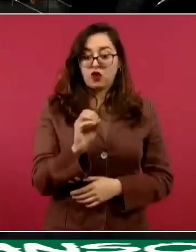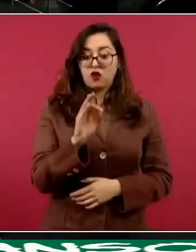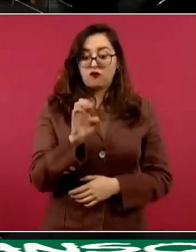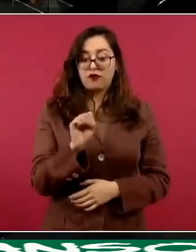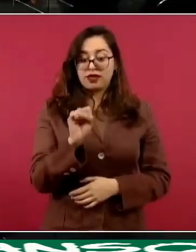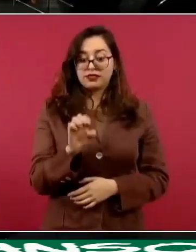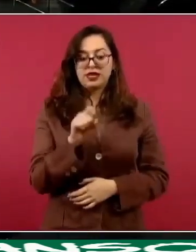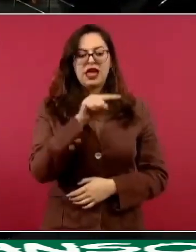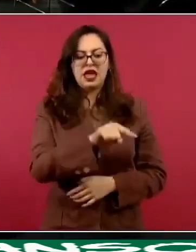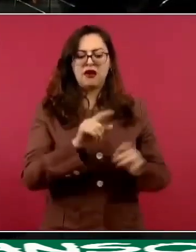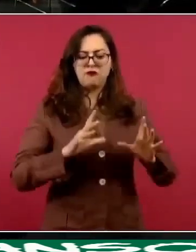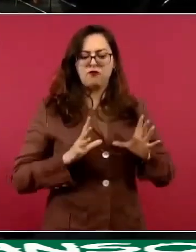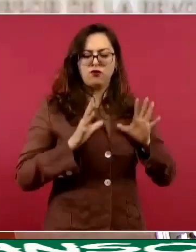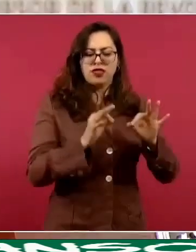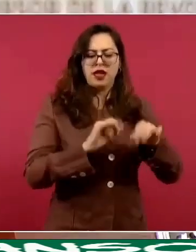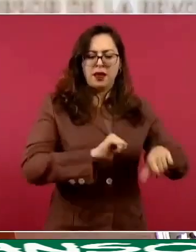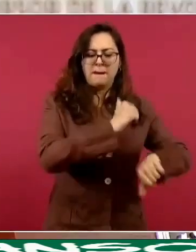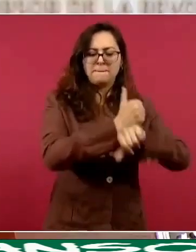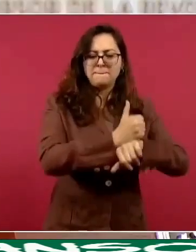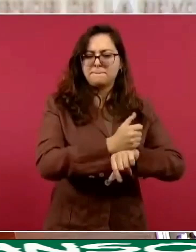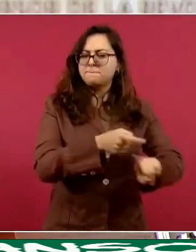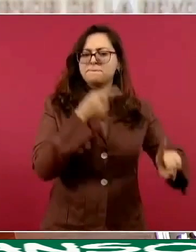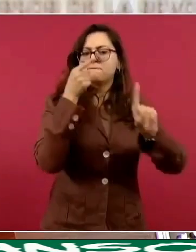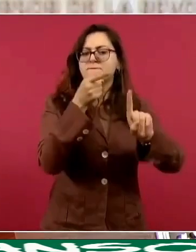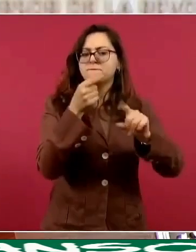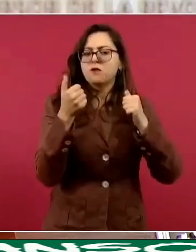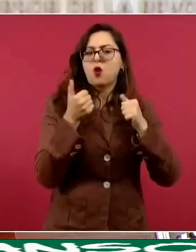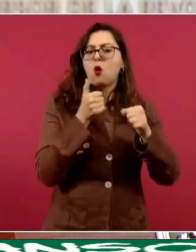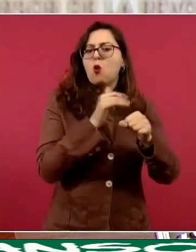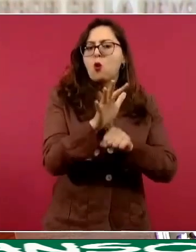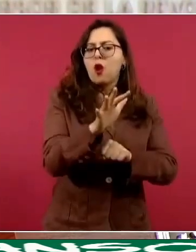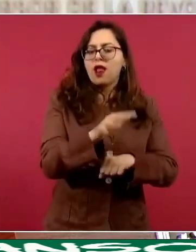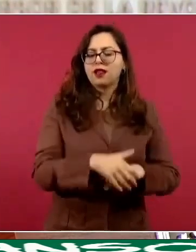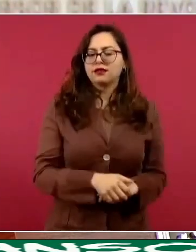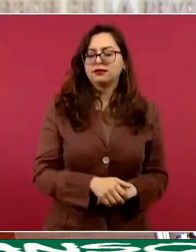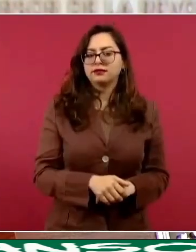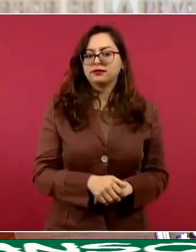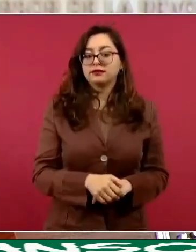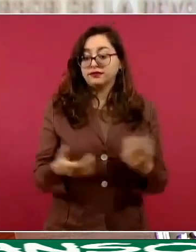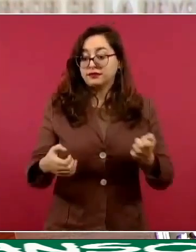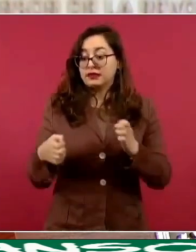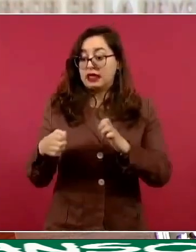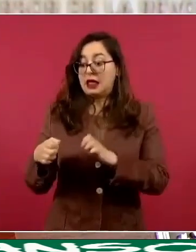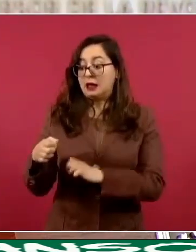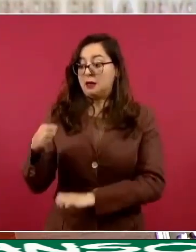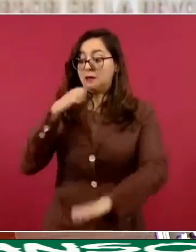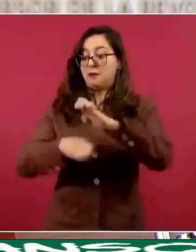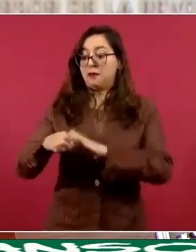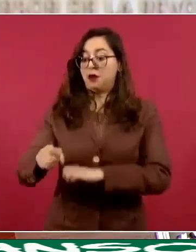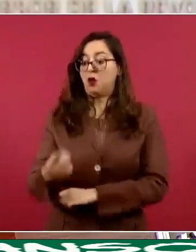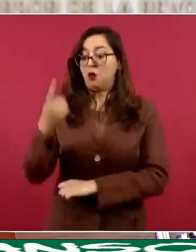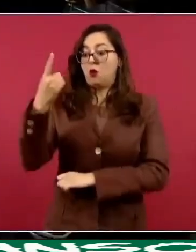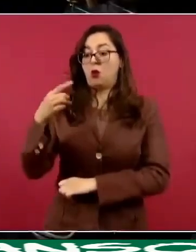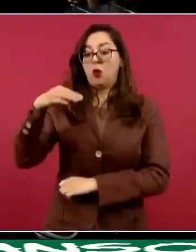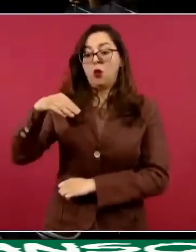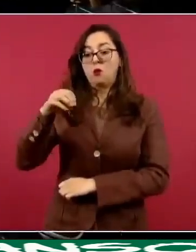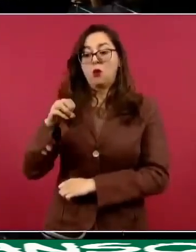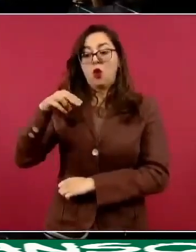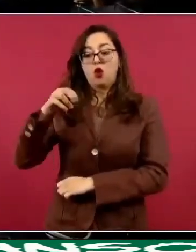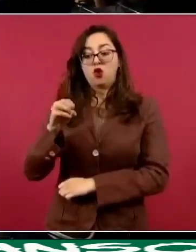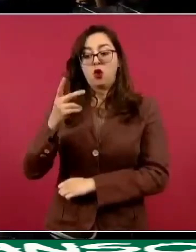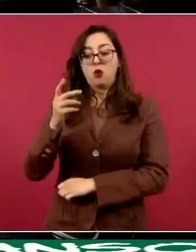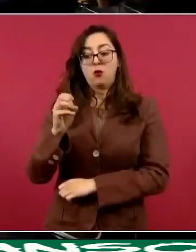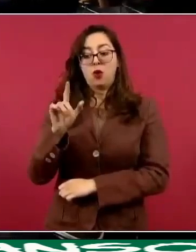como crearon el IFETEL para que no